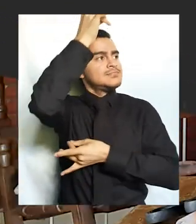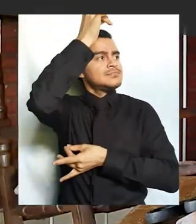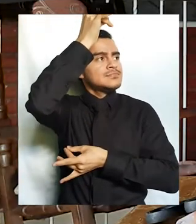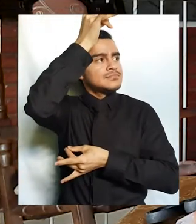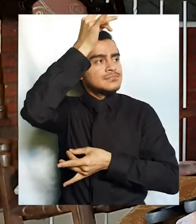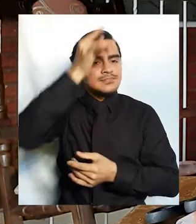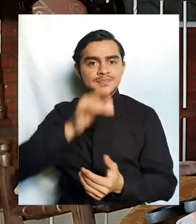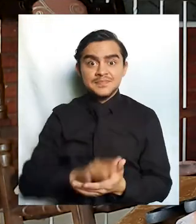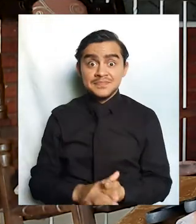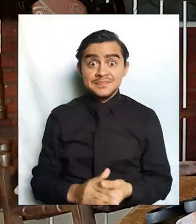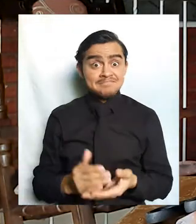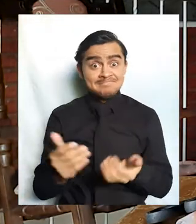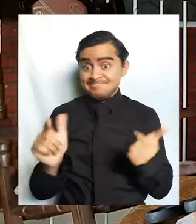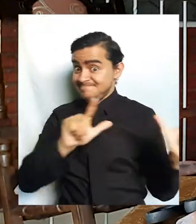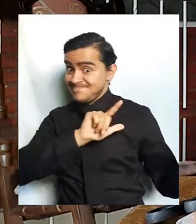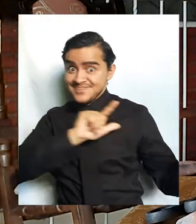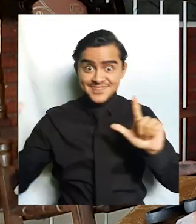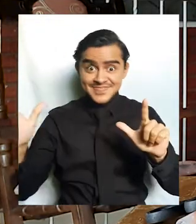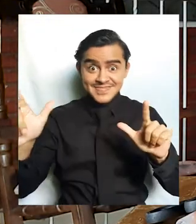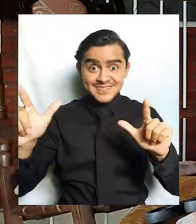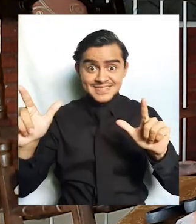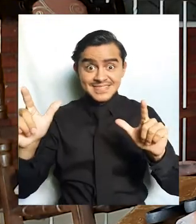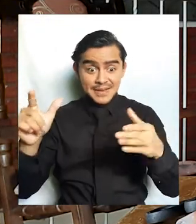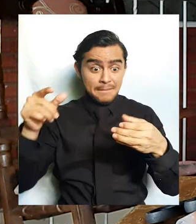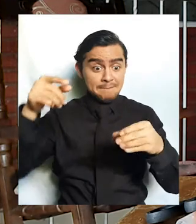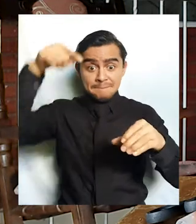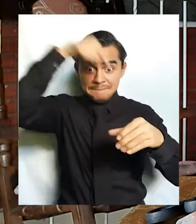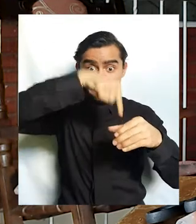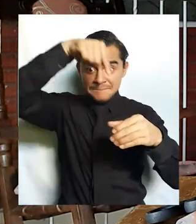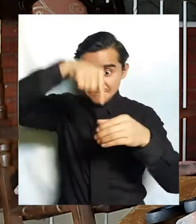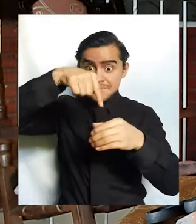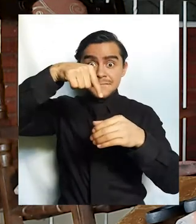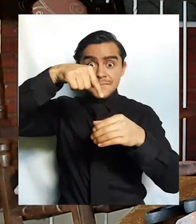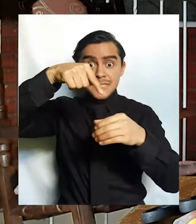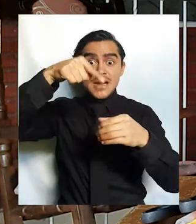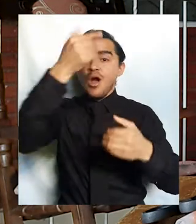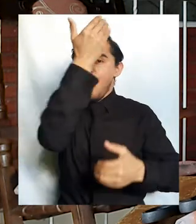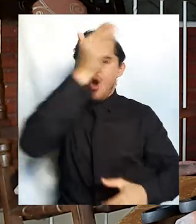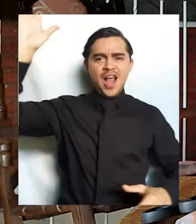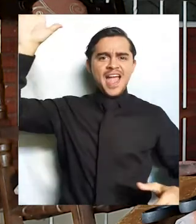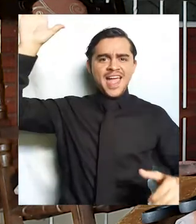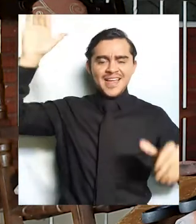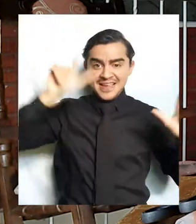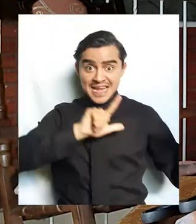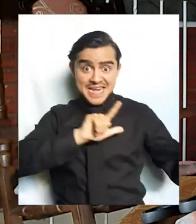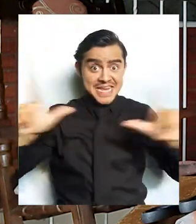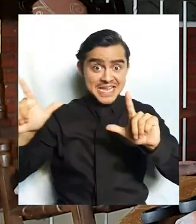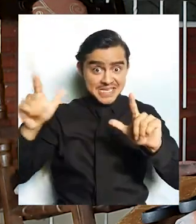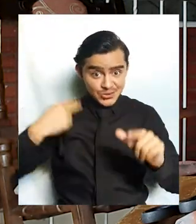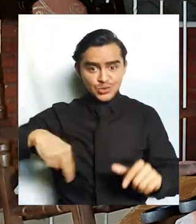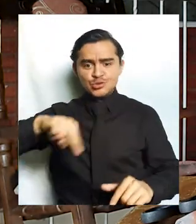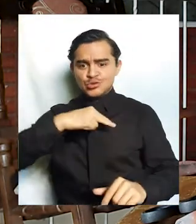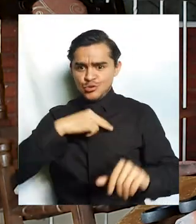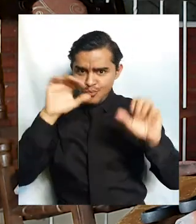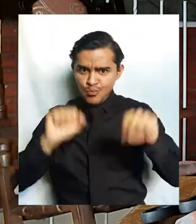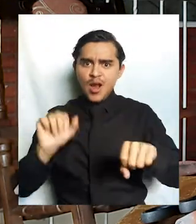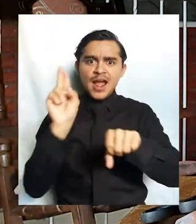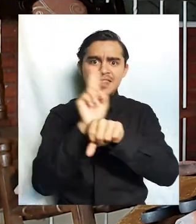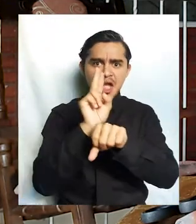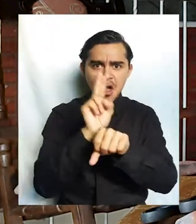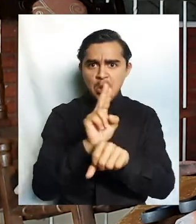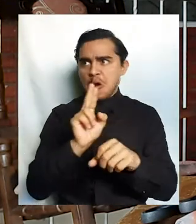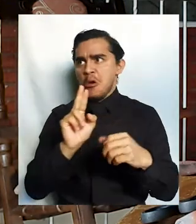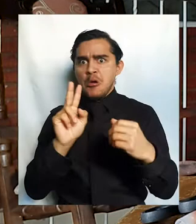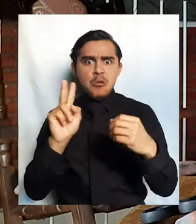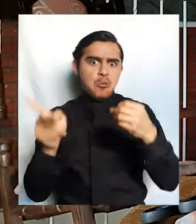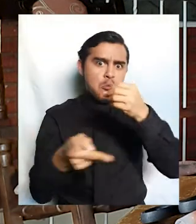Y listo, nuestro portalápice holé ya está listo para que nosotros lo podamos utilizar y podamos guardar